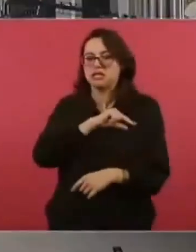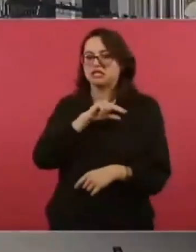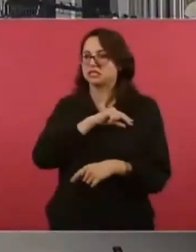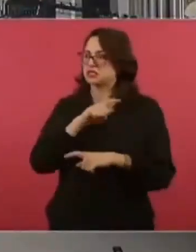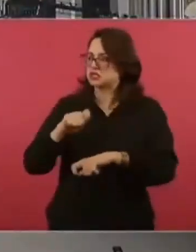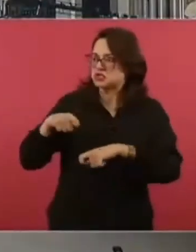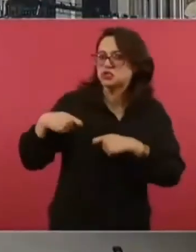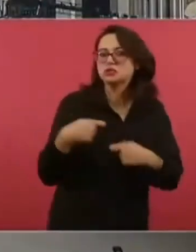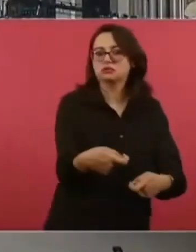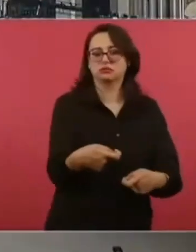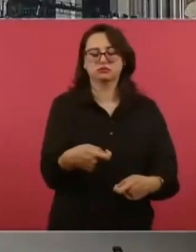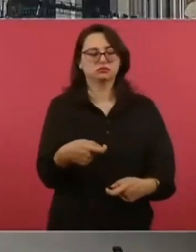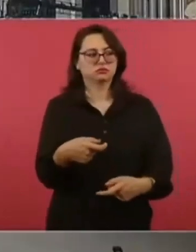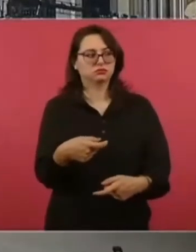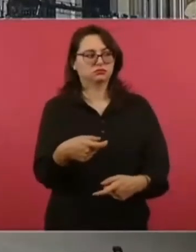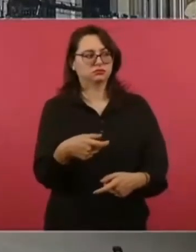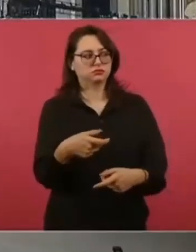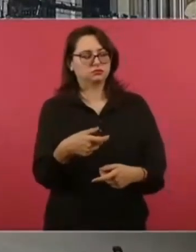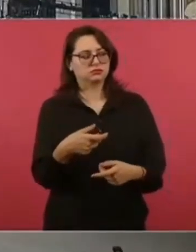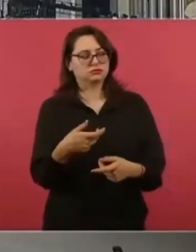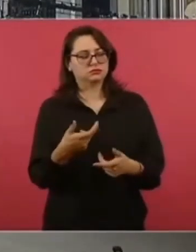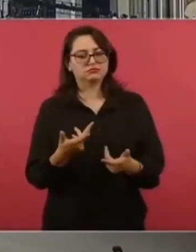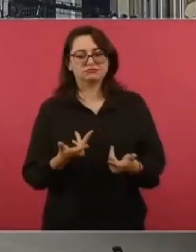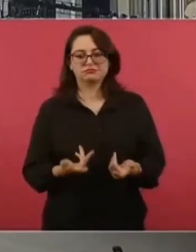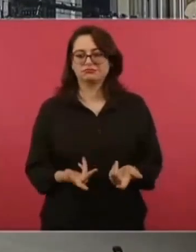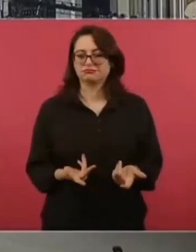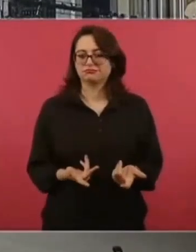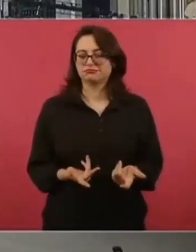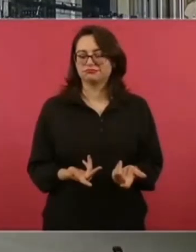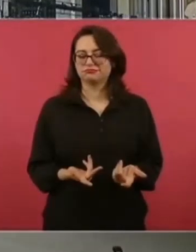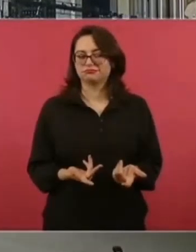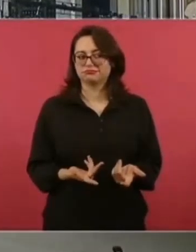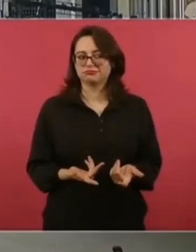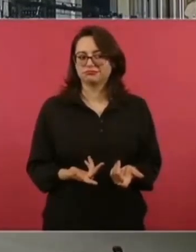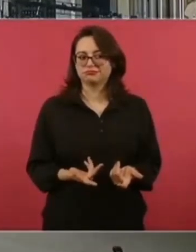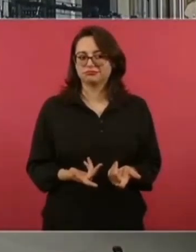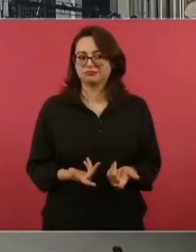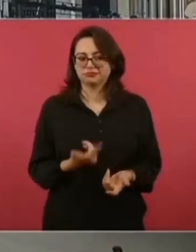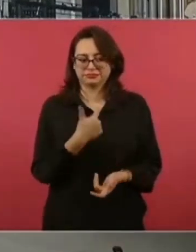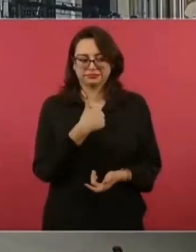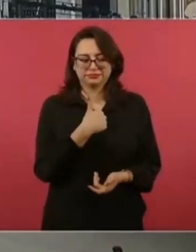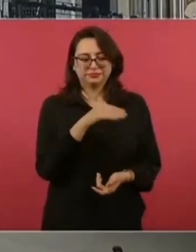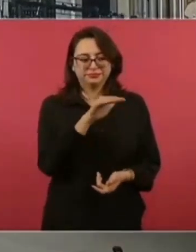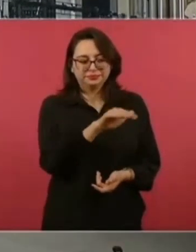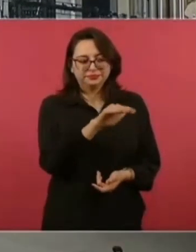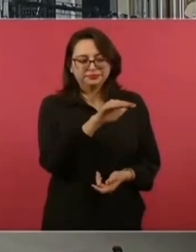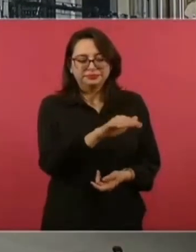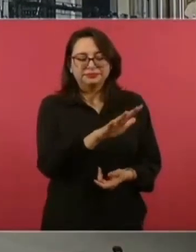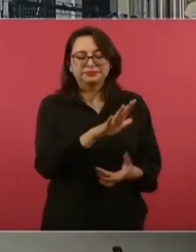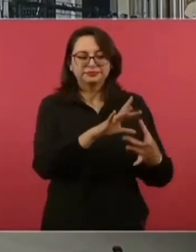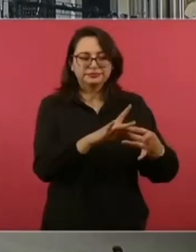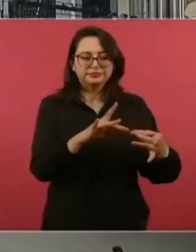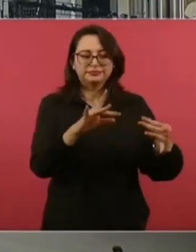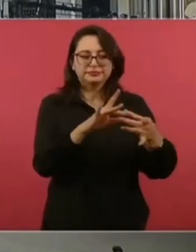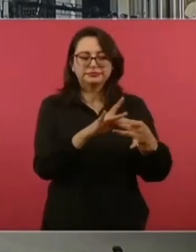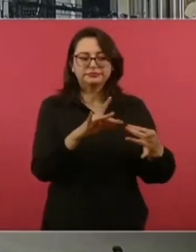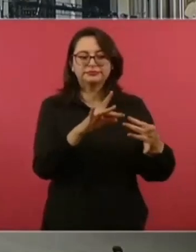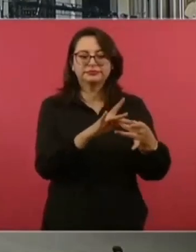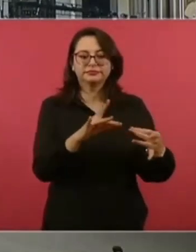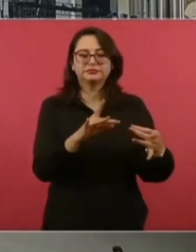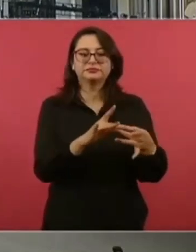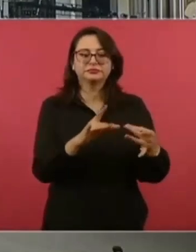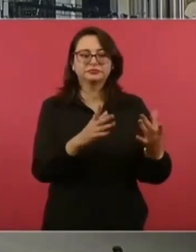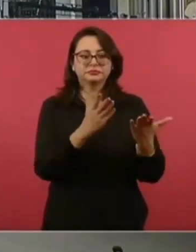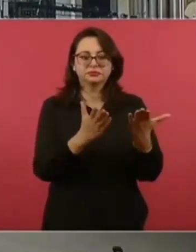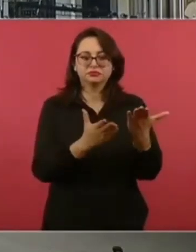fui a, era yo jefe de gobierno, hablar con ellos y lo que me propone, ¿por qué no